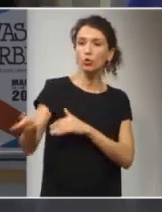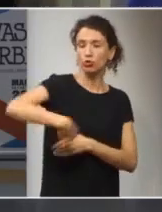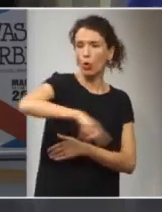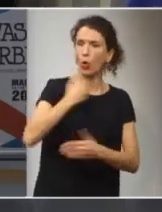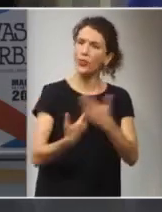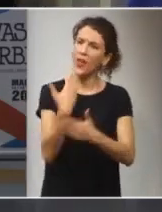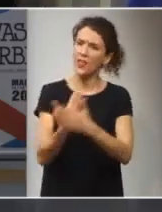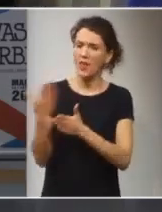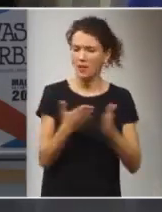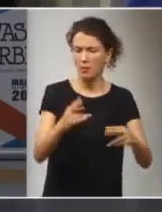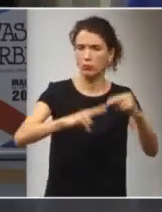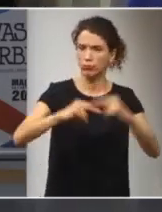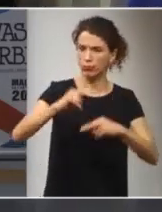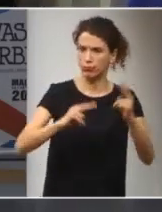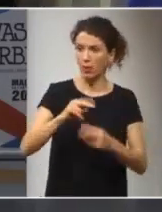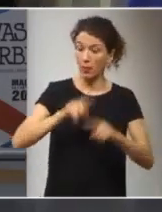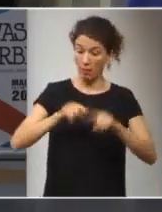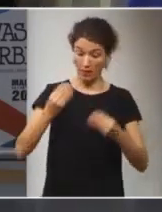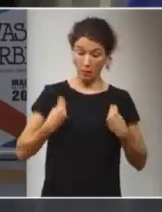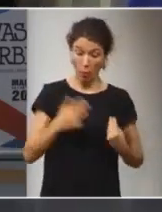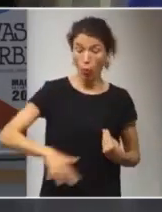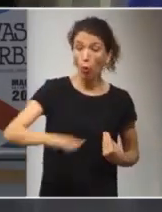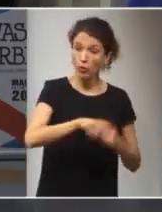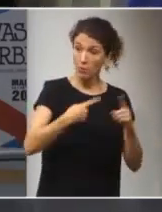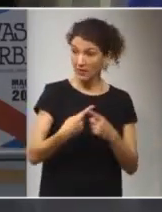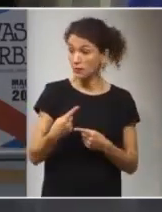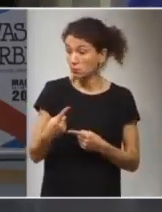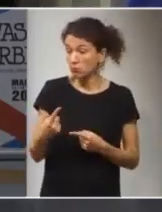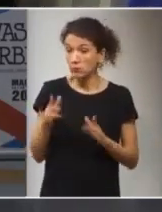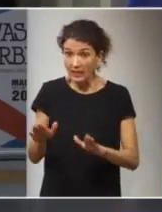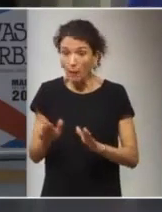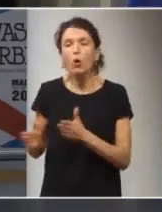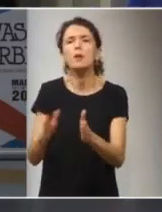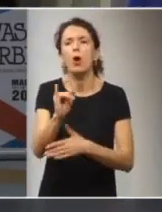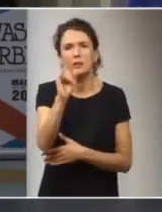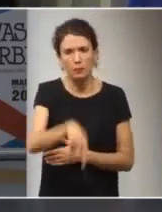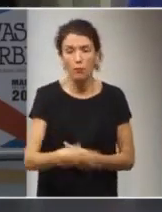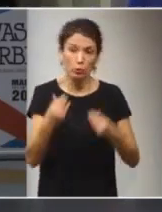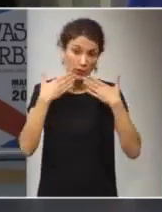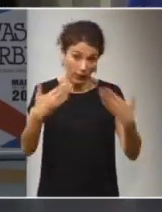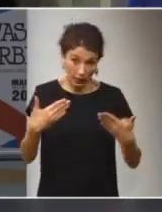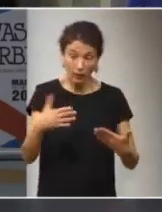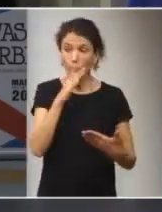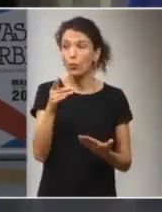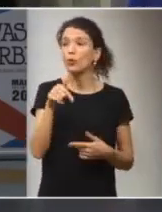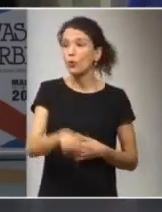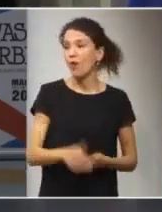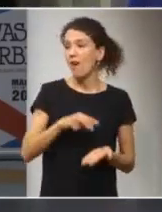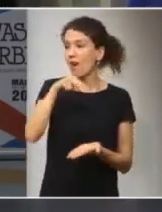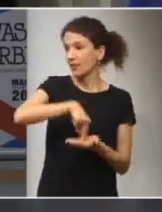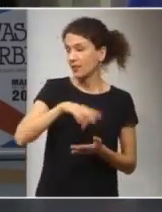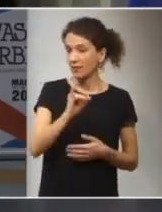día a día, en el lugar donde vivamos y allí donde estemos. Así que, muchas gracias por estar aquí,